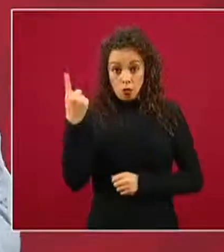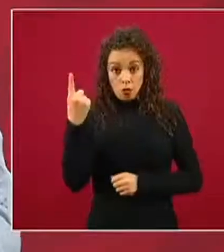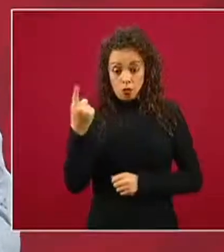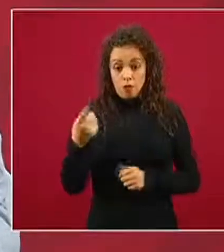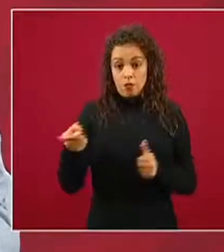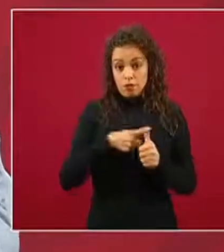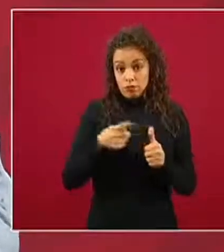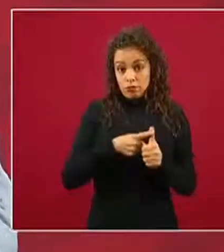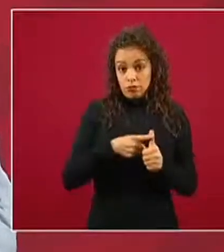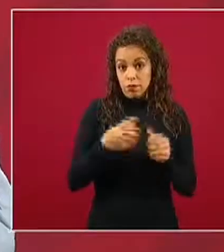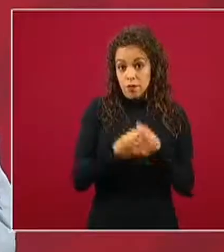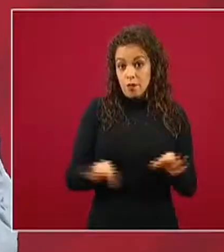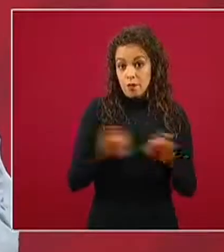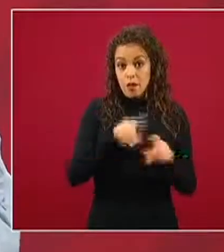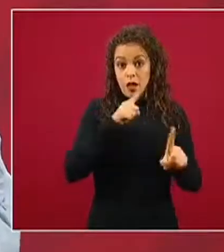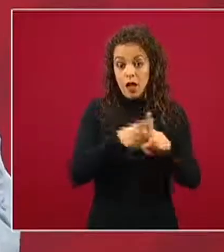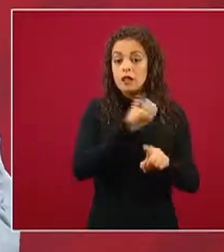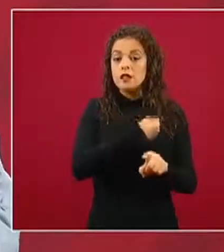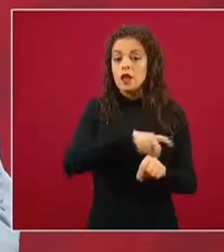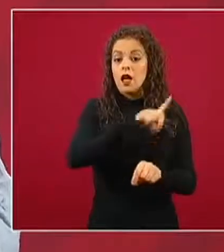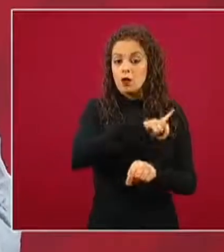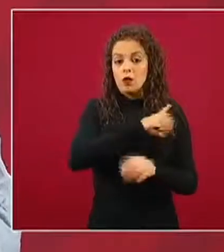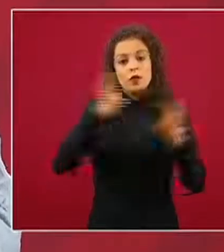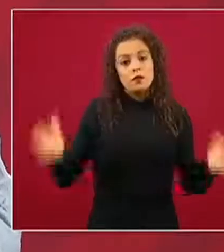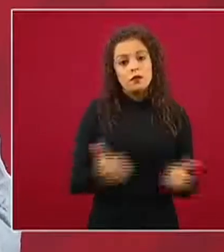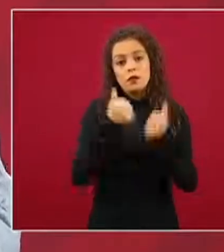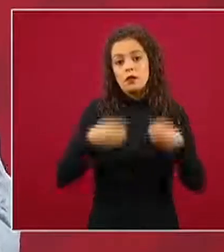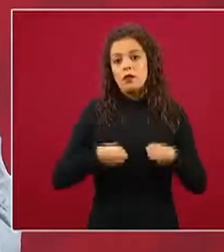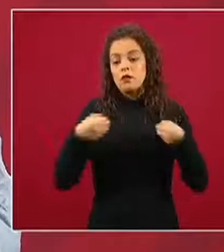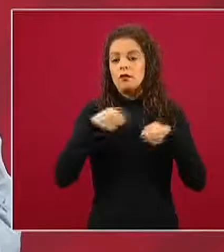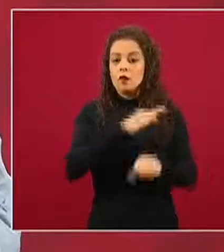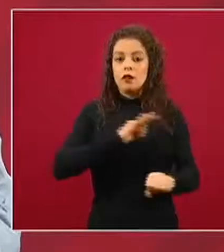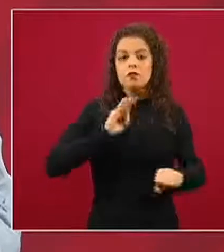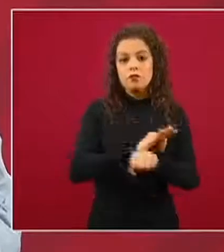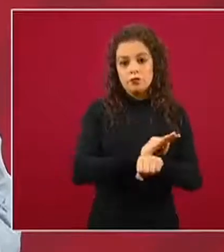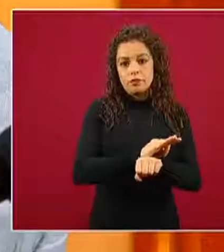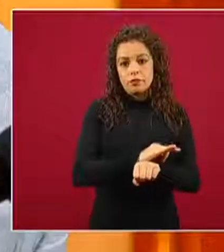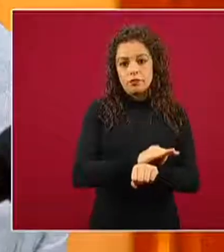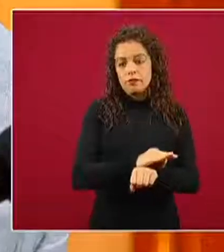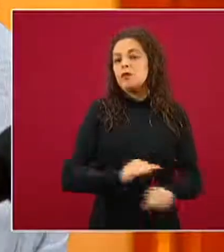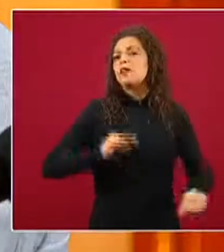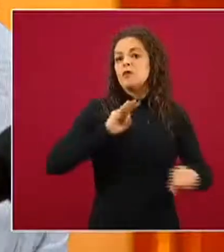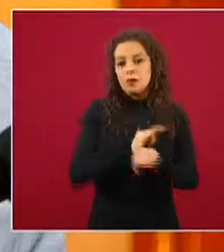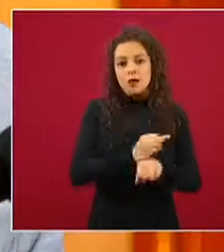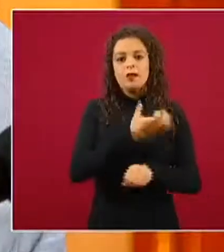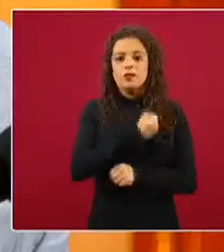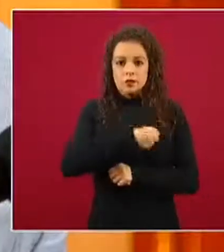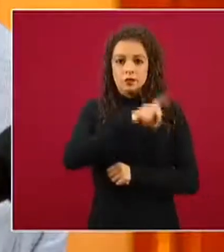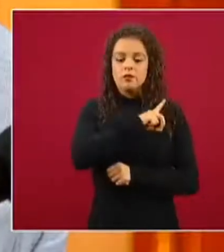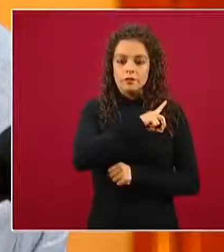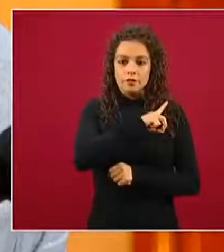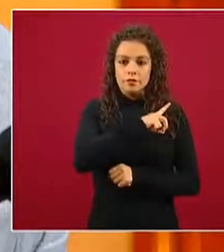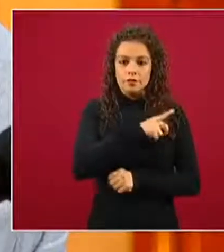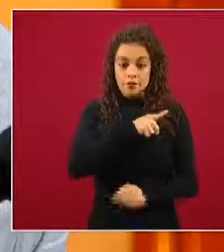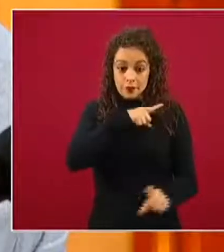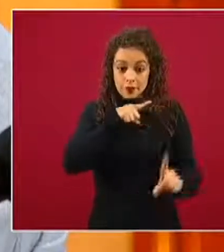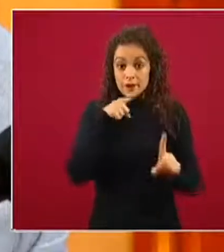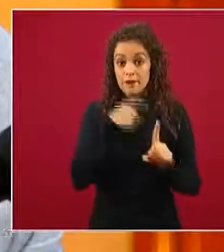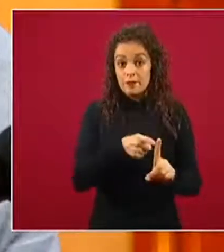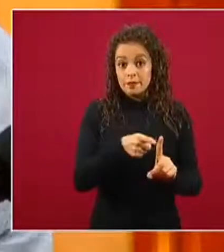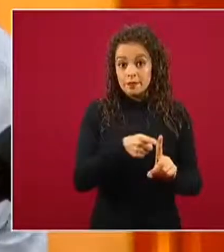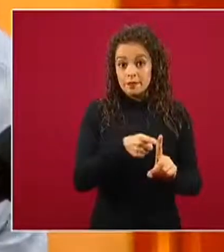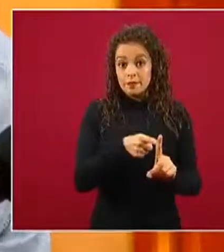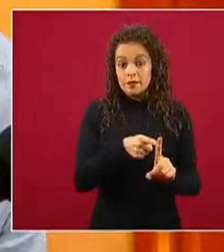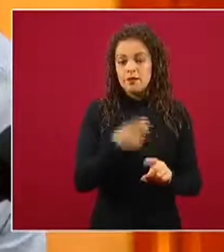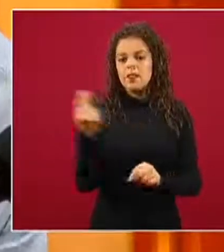que es la prioridad, proteger vidas, salvar vidas, proteger la salud. Y esto, teóricamente, lo que requiere es